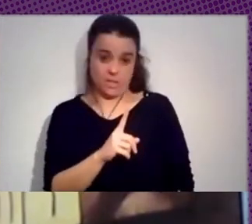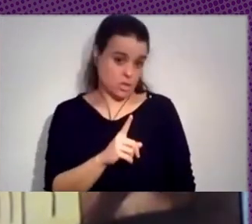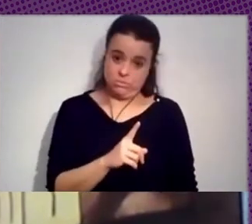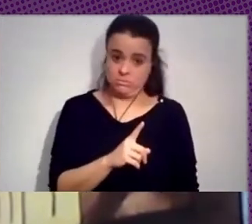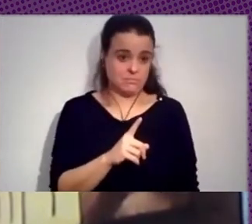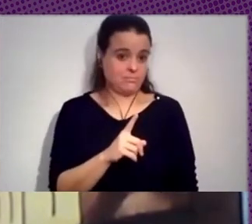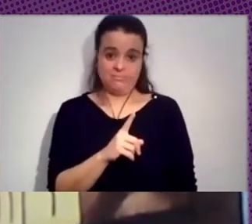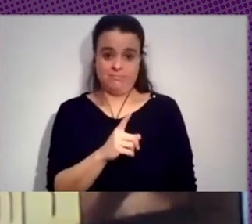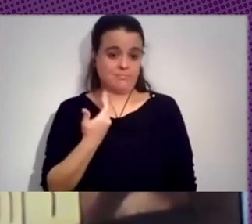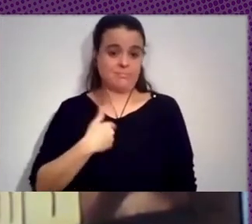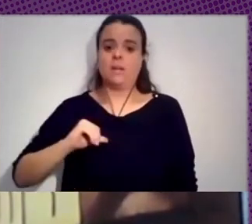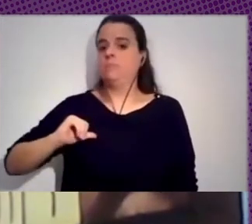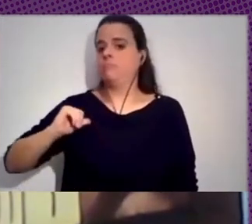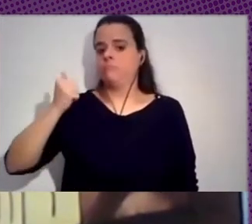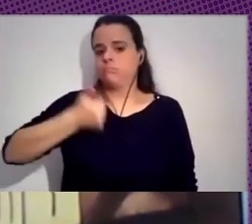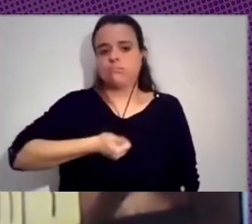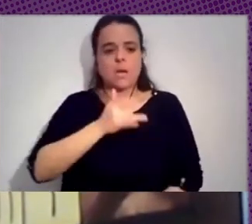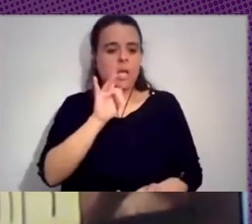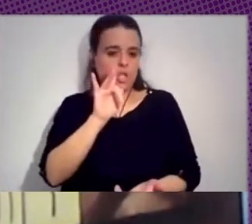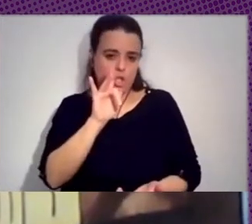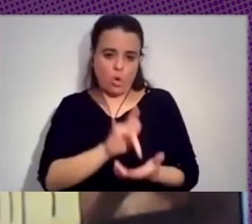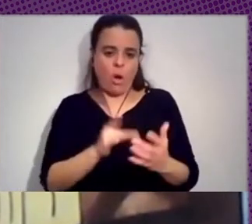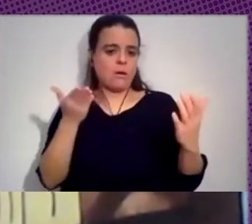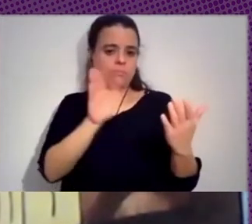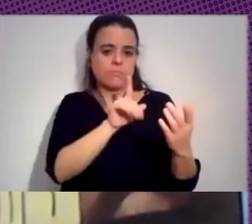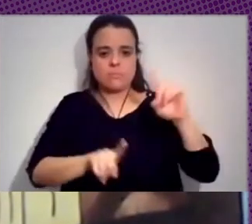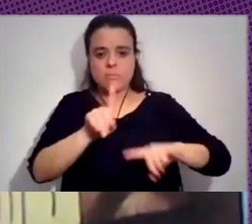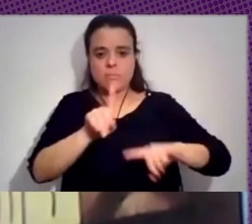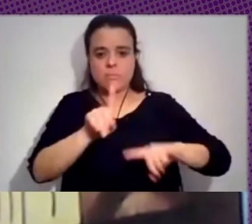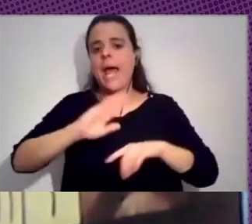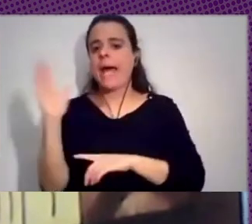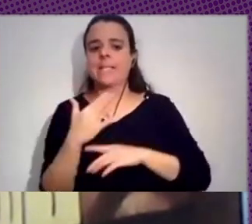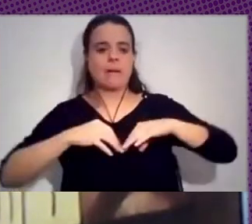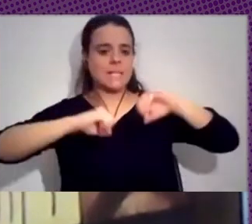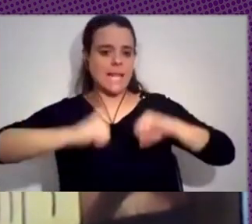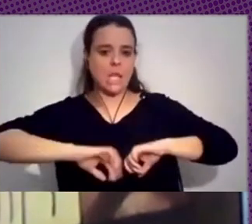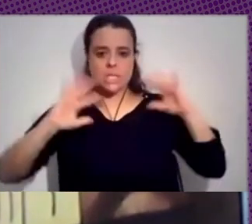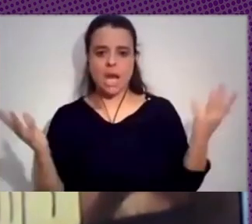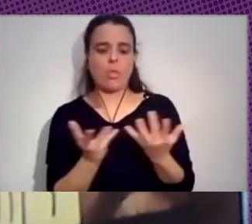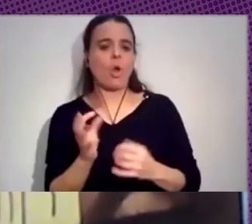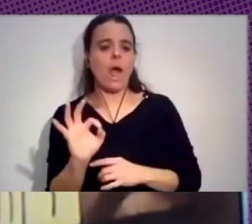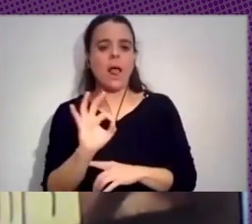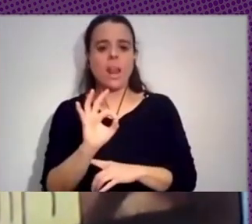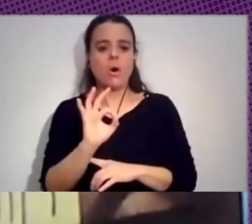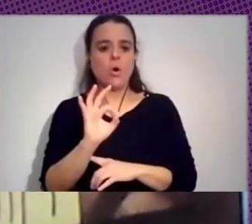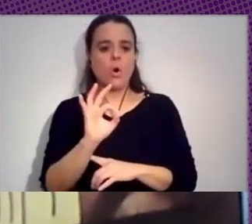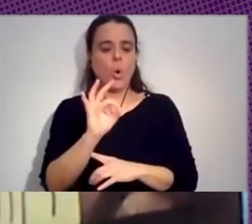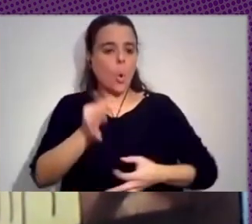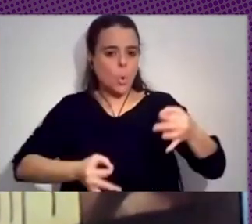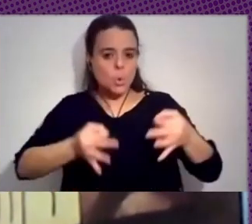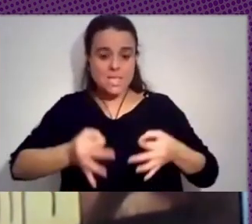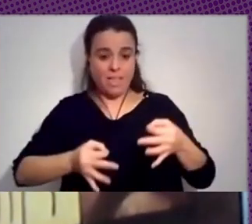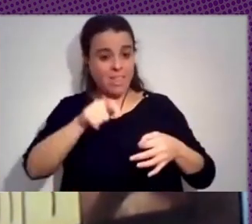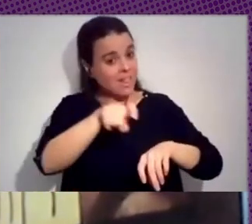haya dirimido en alguna instancia anterior, ya sea a través de tratados internacionales o a través de la justicia, donde este